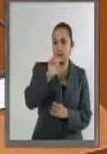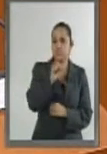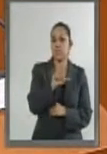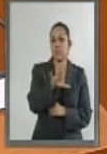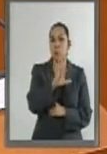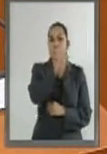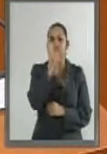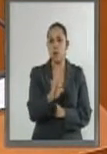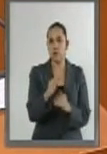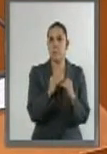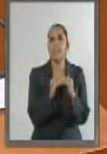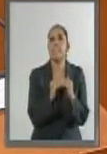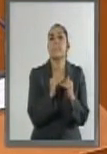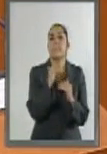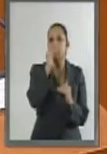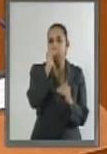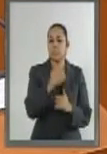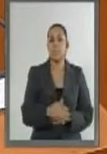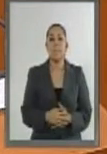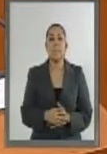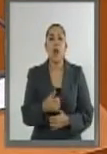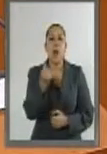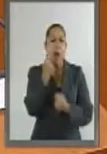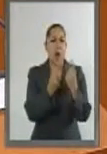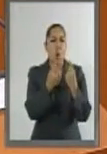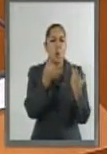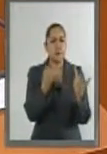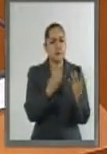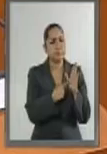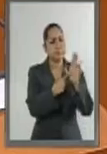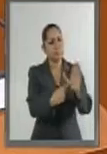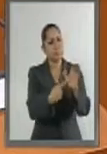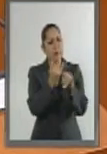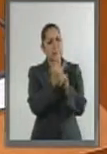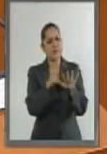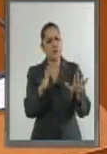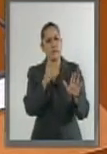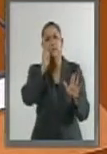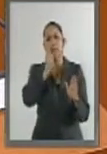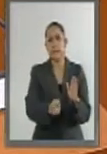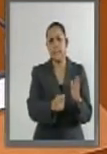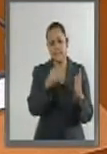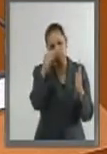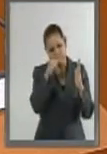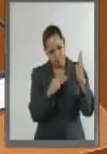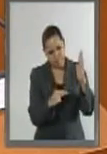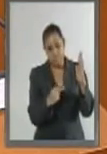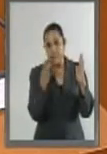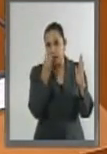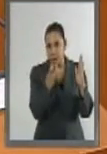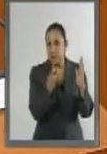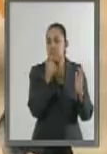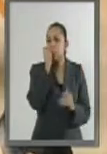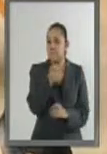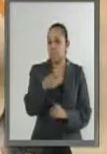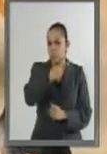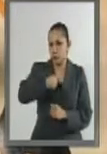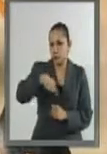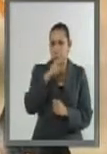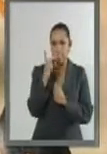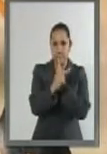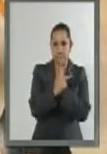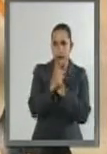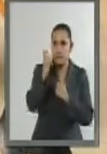Podemos mencionar algunos datos que hoy nos hacen ser un país realmente competitivo. Por ejemplo,